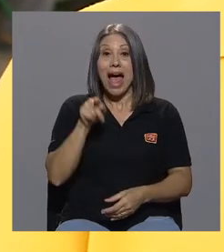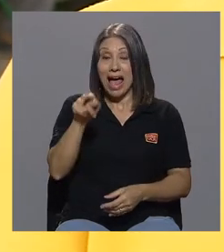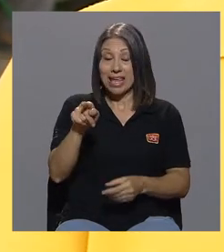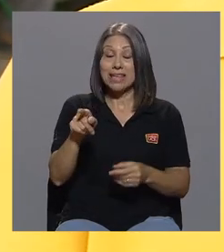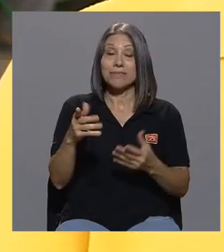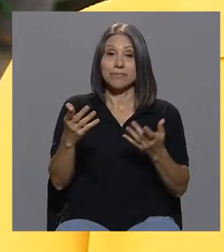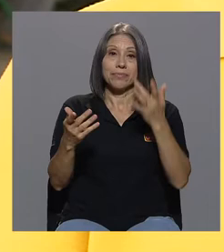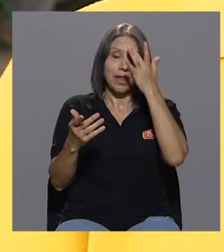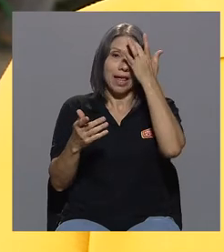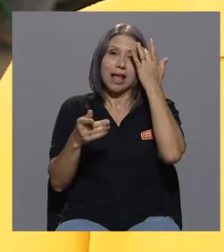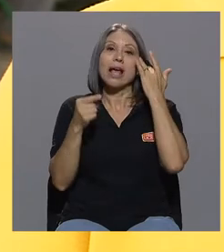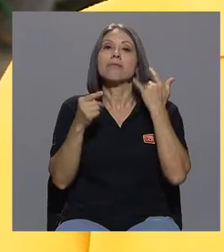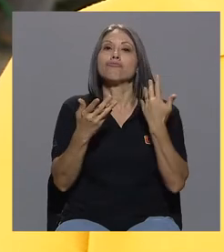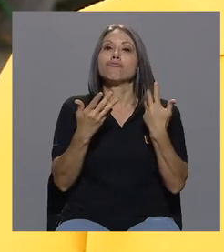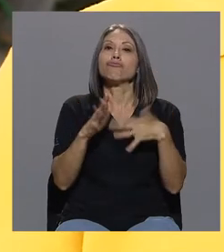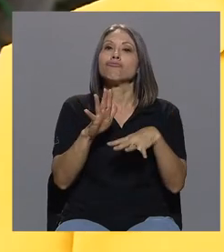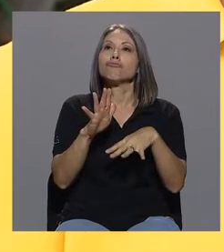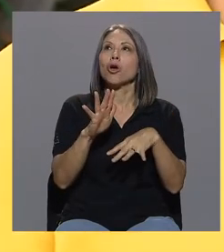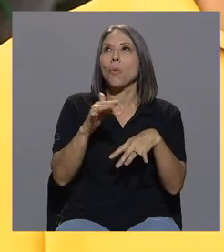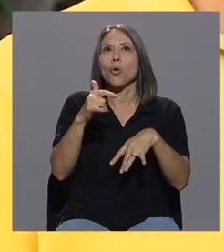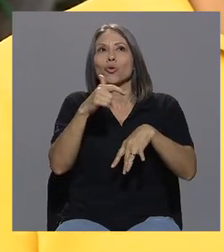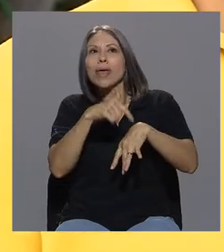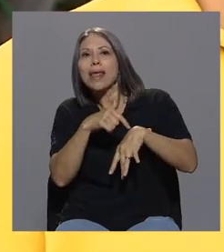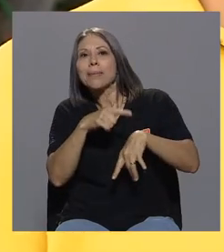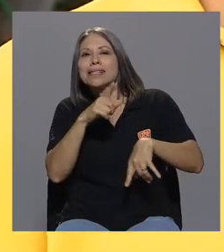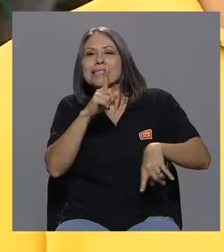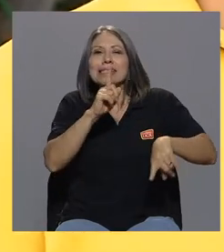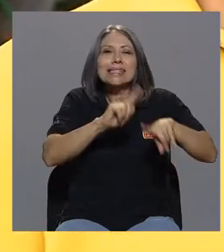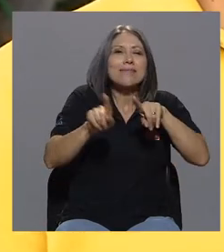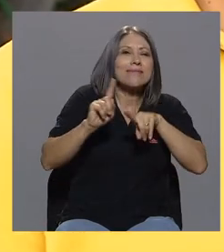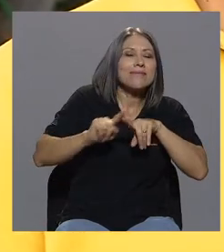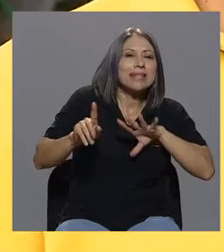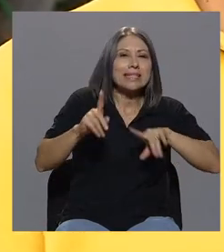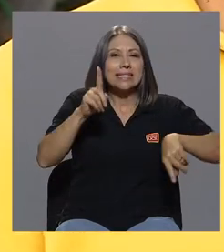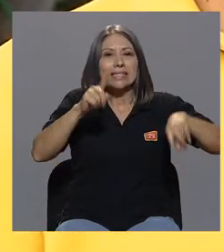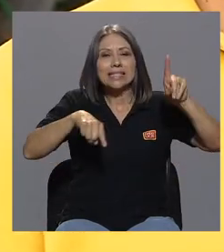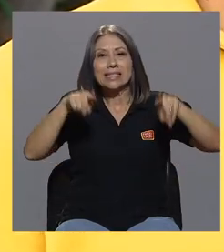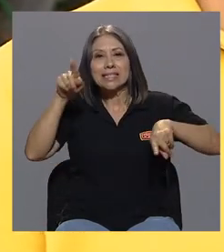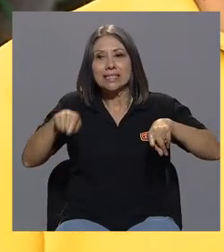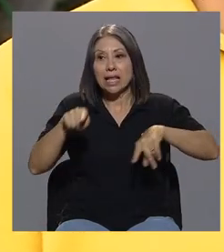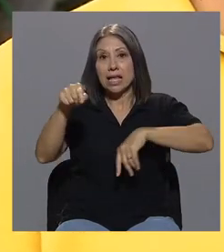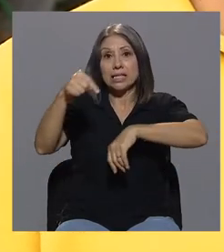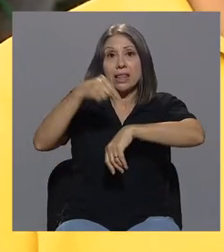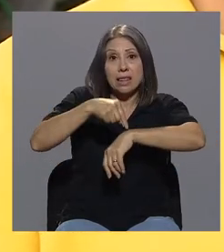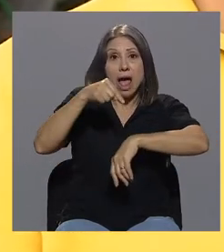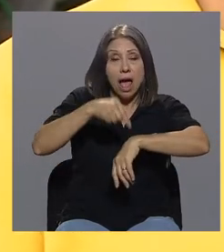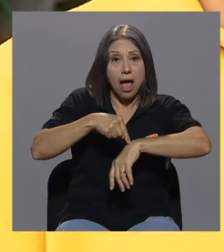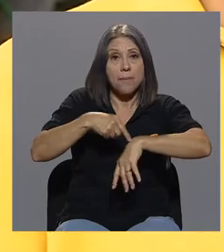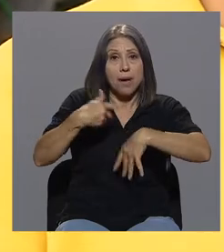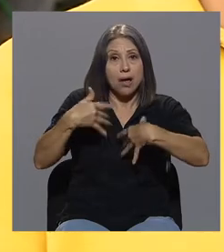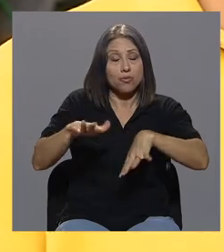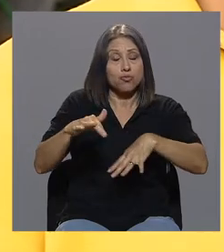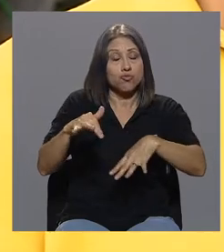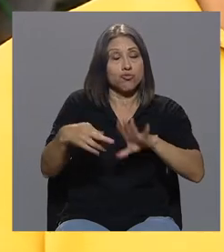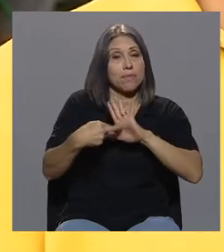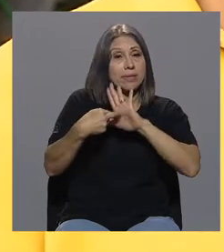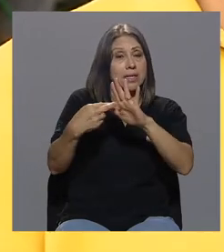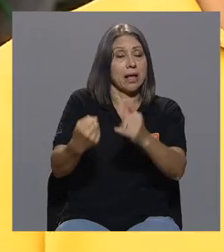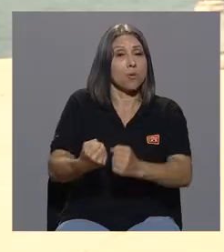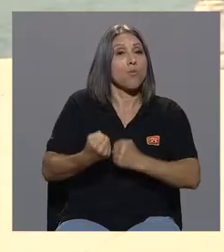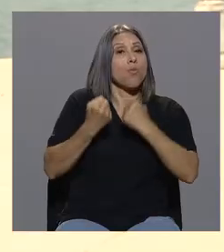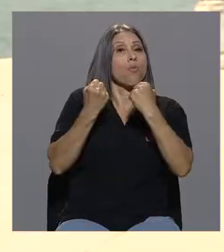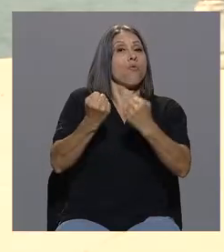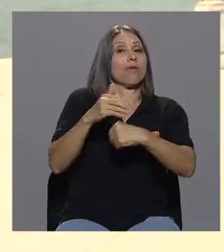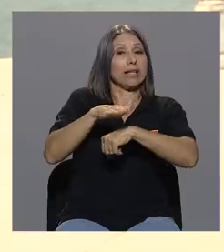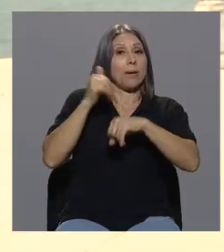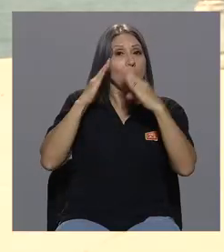unas etapas de ida y vuelta. Esa etapa de ida y vuelta representa sobre todo algo muy fuerte que a mí me llamó mucho la atención en su vida. Y es